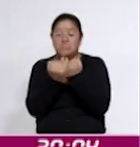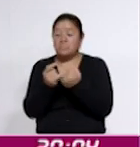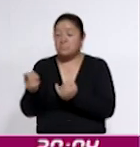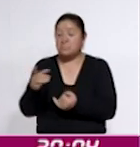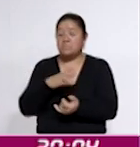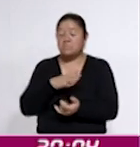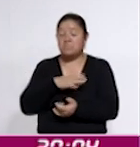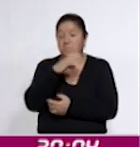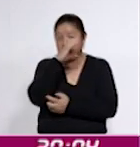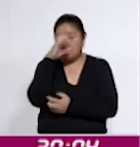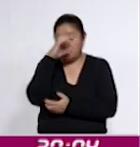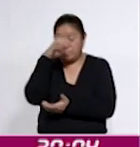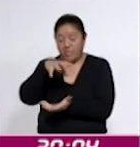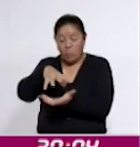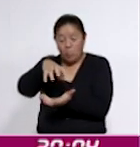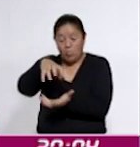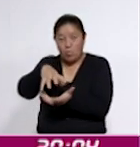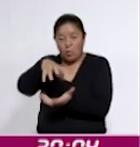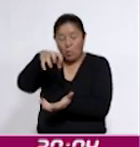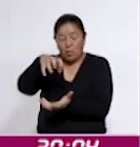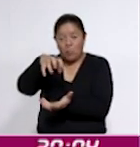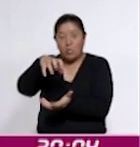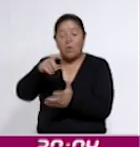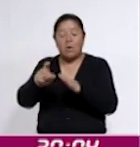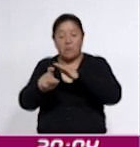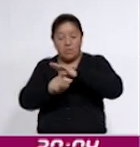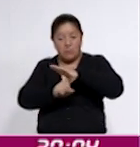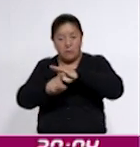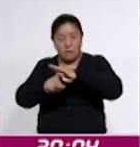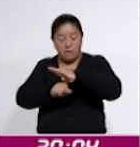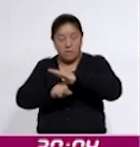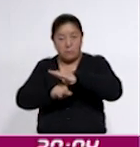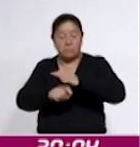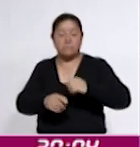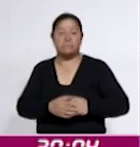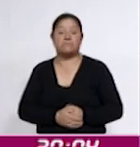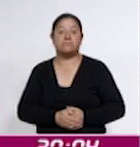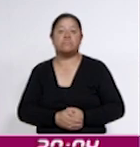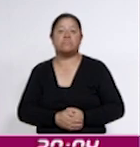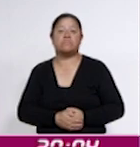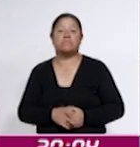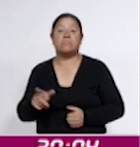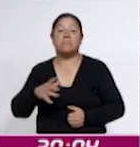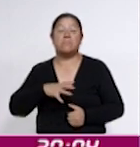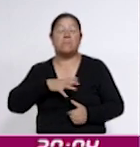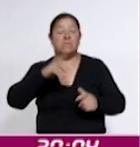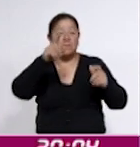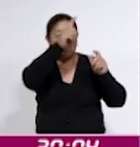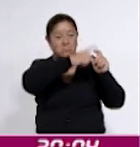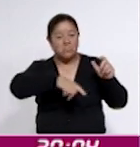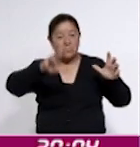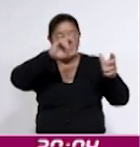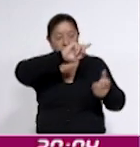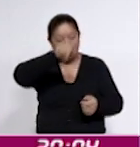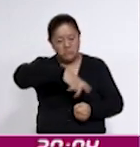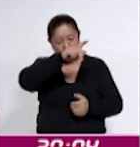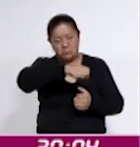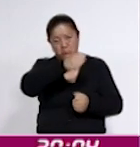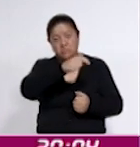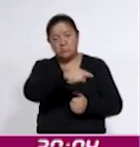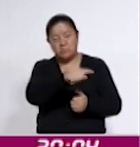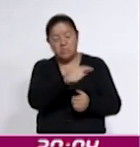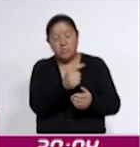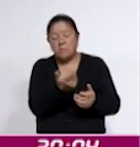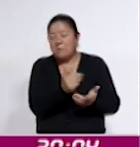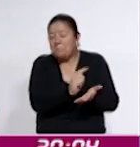radiológica básica digital, un centro de esterilización, una mesa